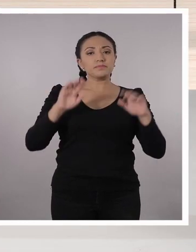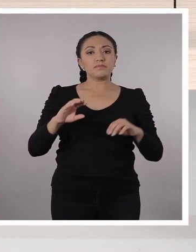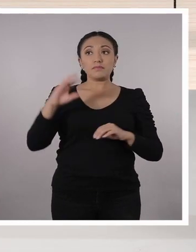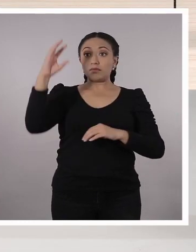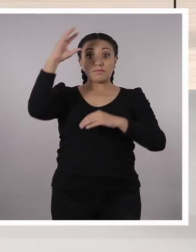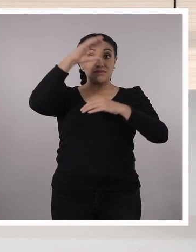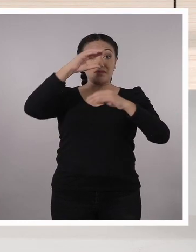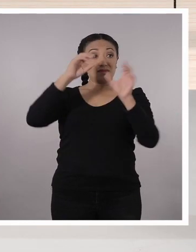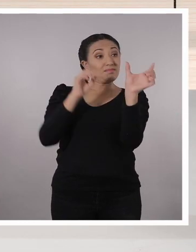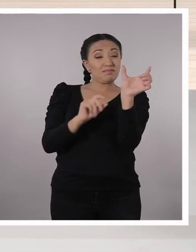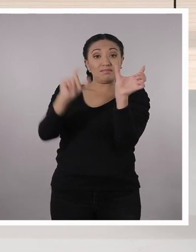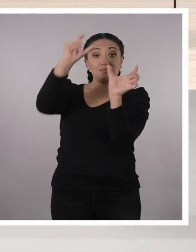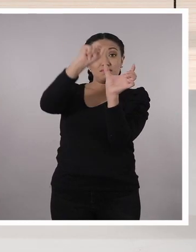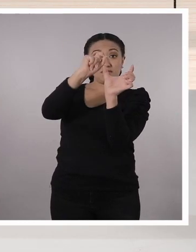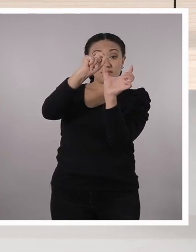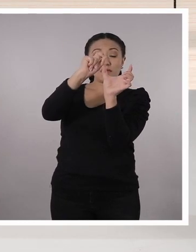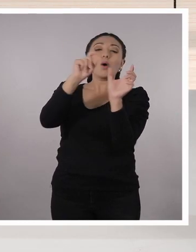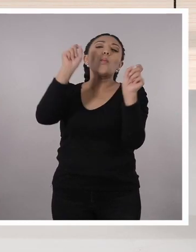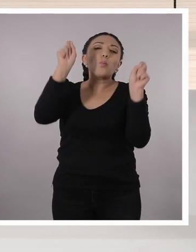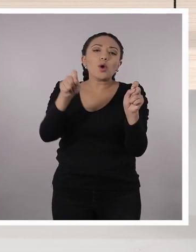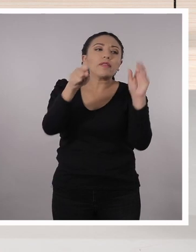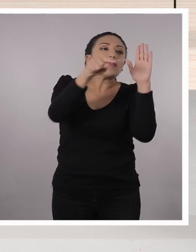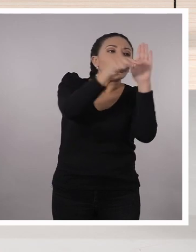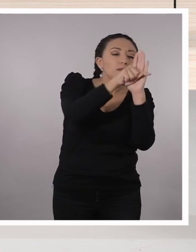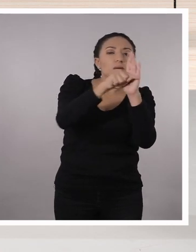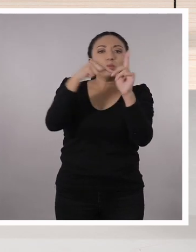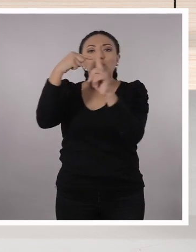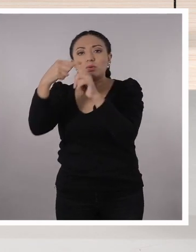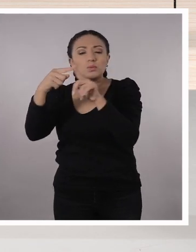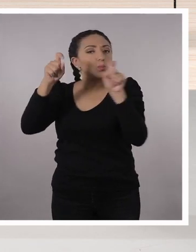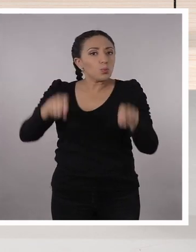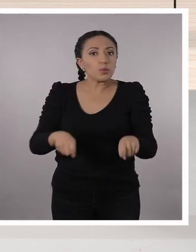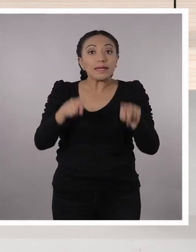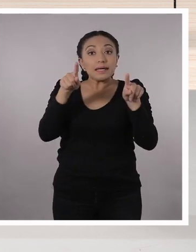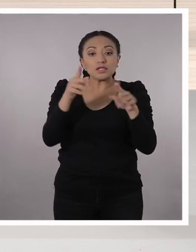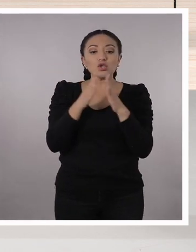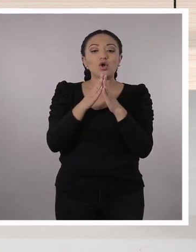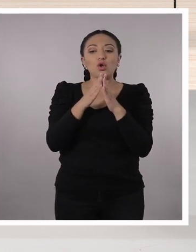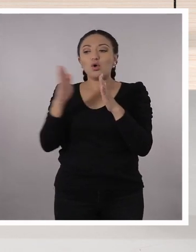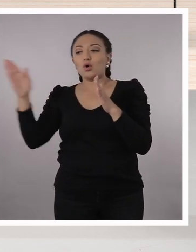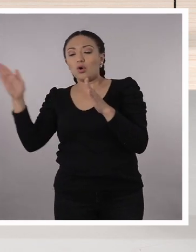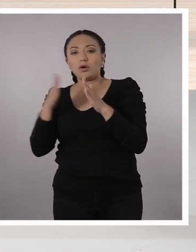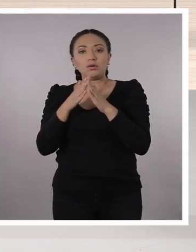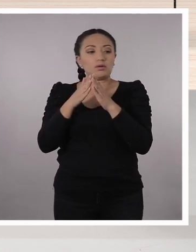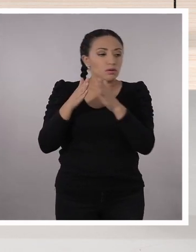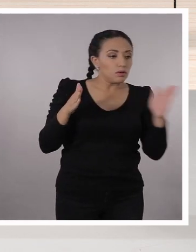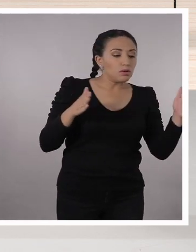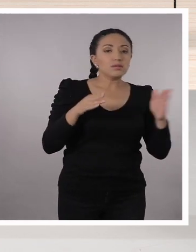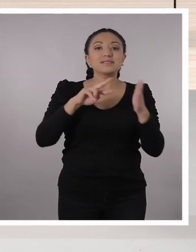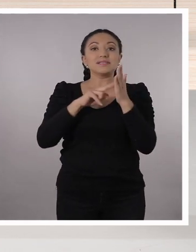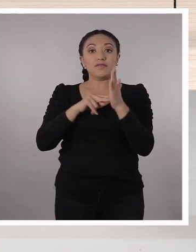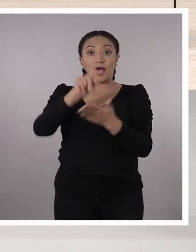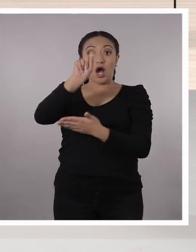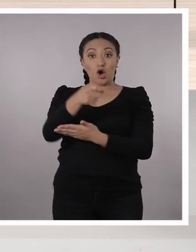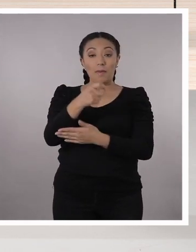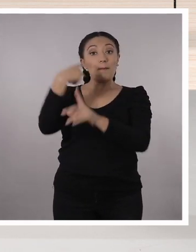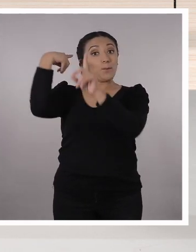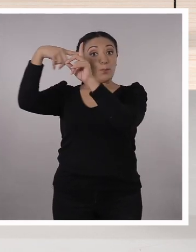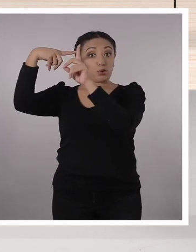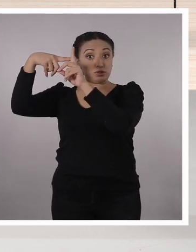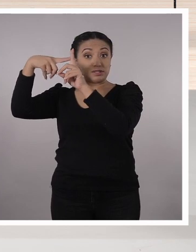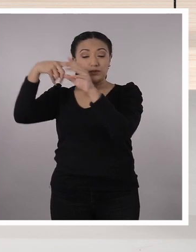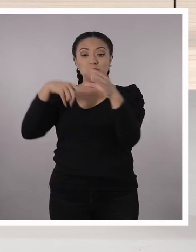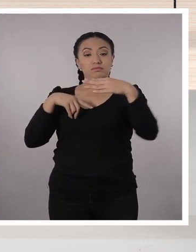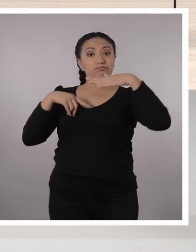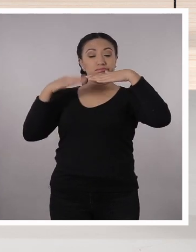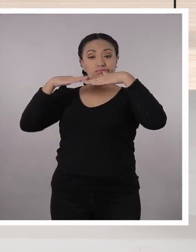El exponente puede ser siempre positivo y negativo. Esto nos va a indicar el lado a donde voy a mover la coma. Si es que